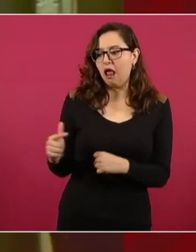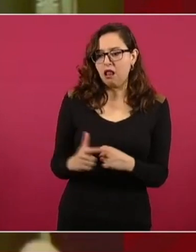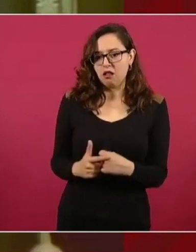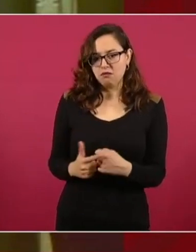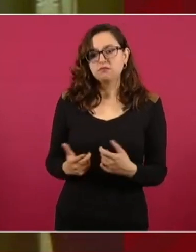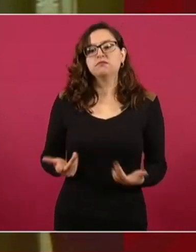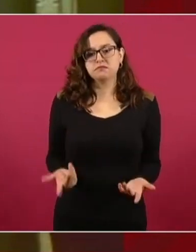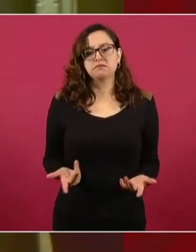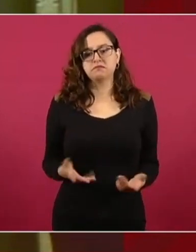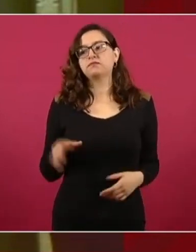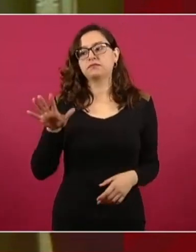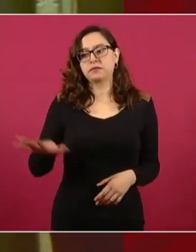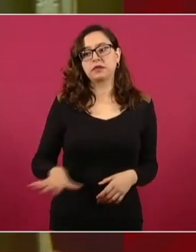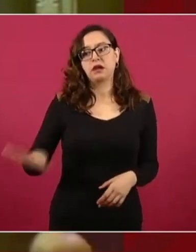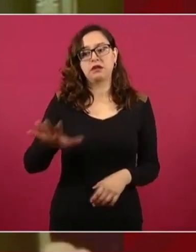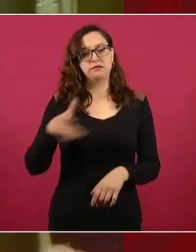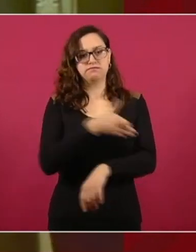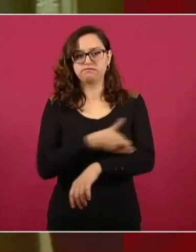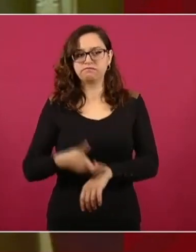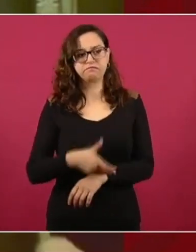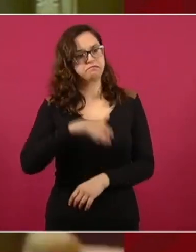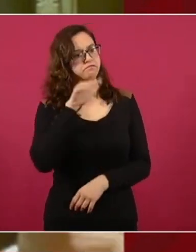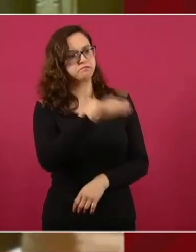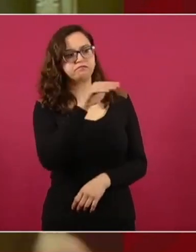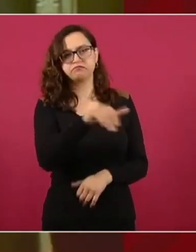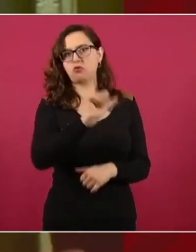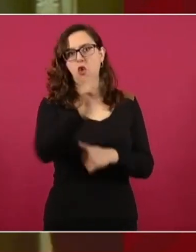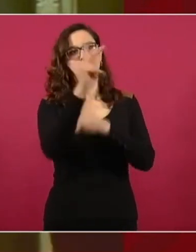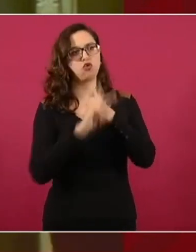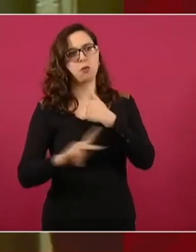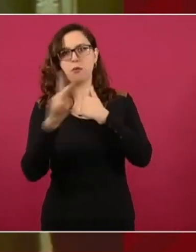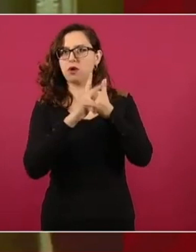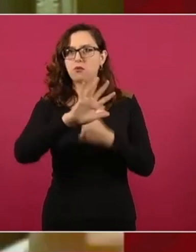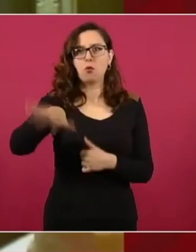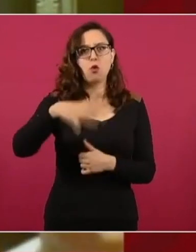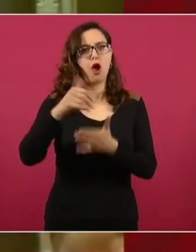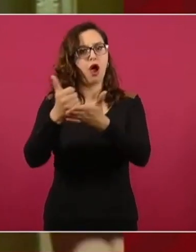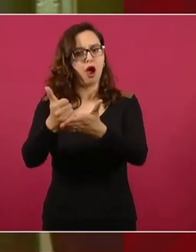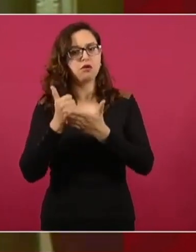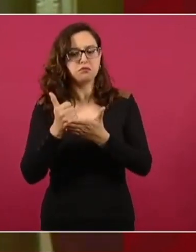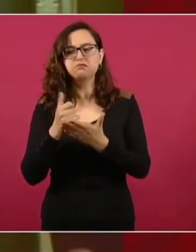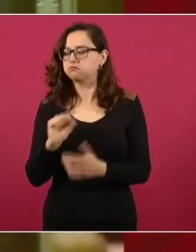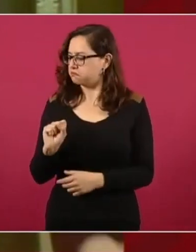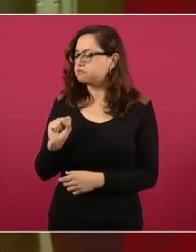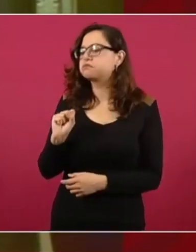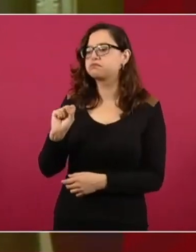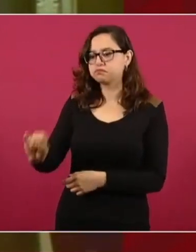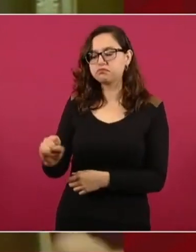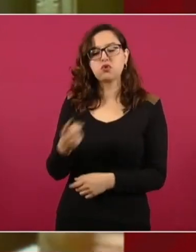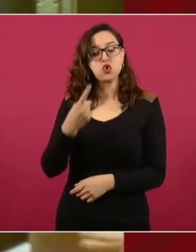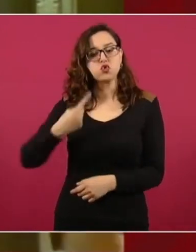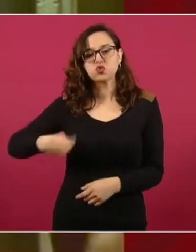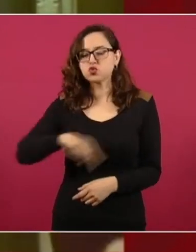permanente por parte de las familias con quienes estamos de manera permanente con ellos, platicamos, nos